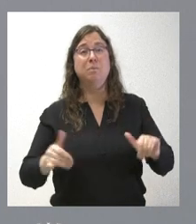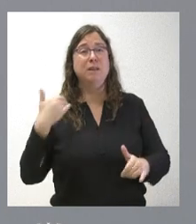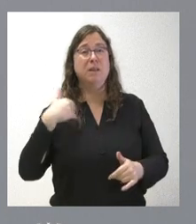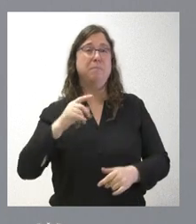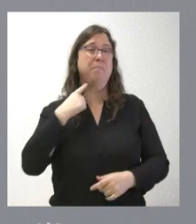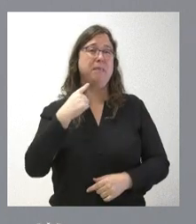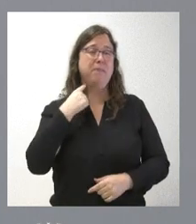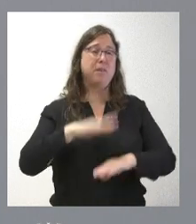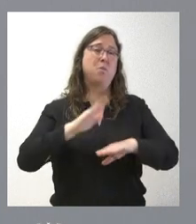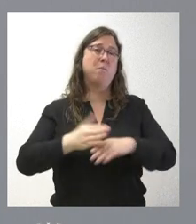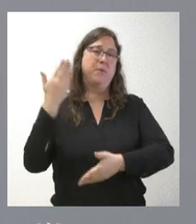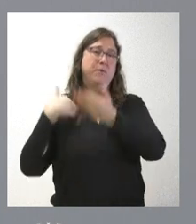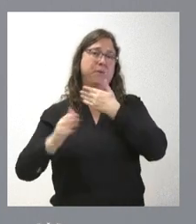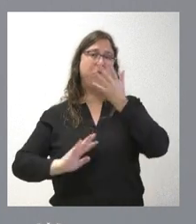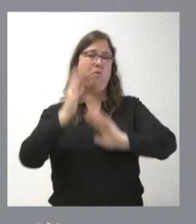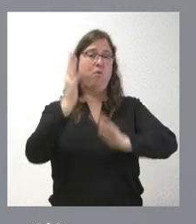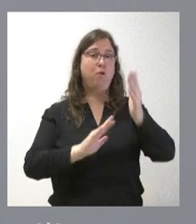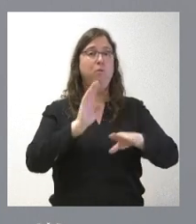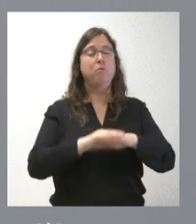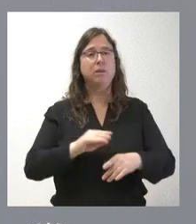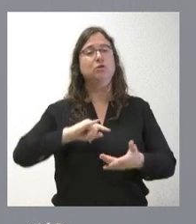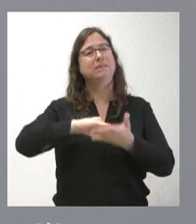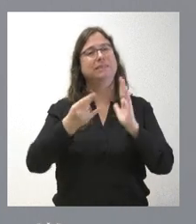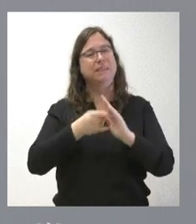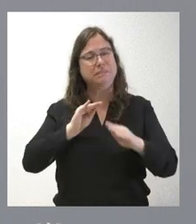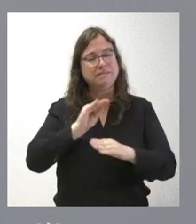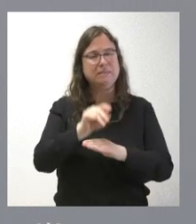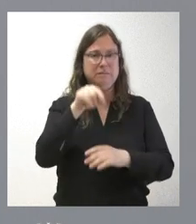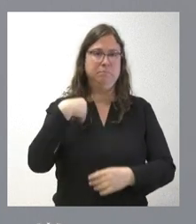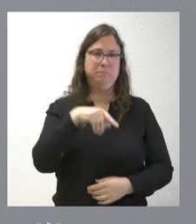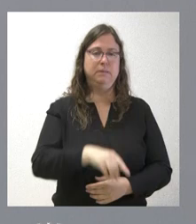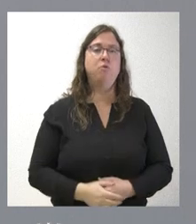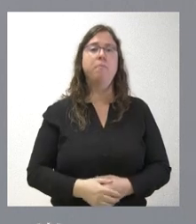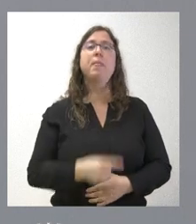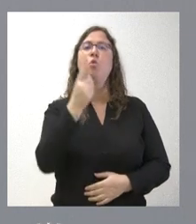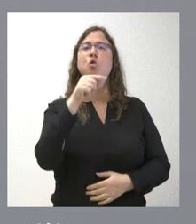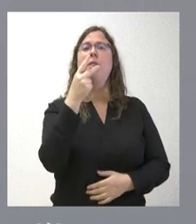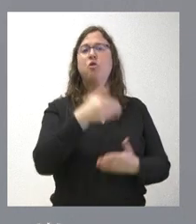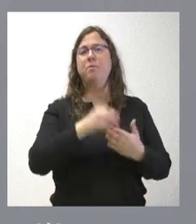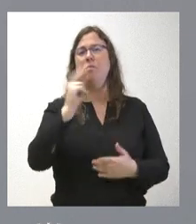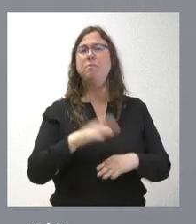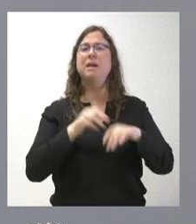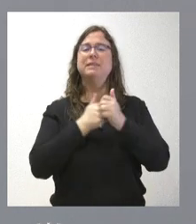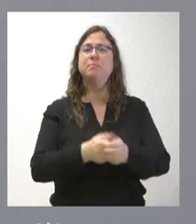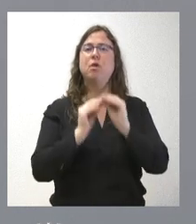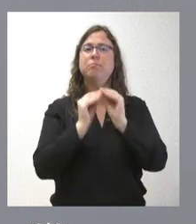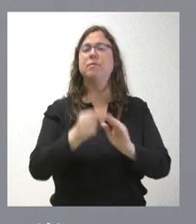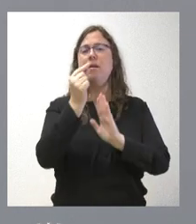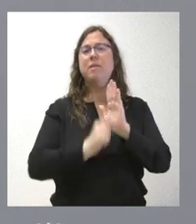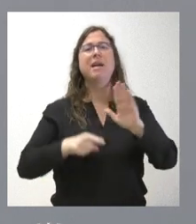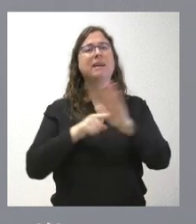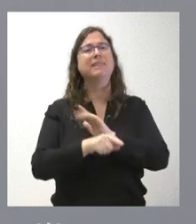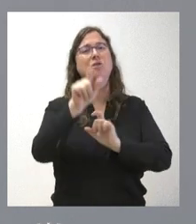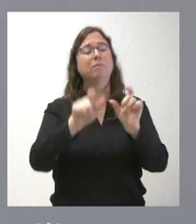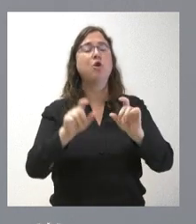por los incendios. A esta finalidad se destina todo este sistema de actualización. 1,2 millones de euros para el seguimiento y realización de medidas de gestión de la